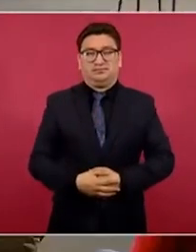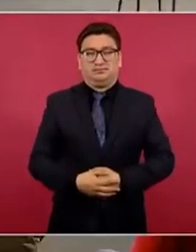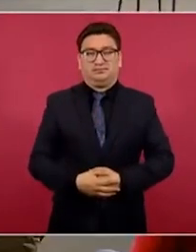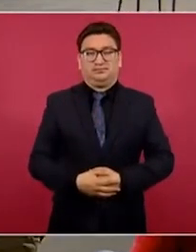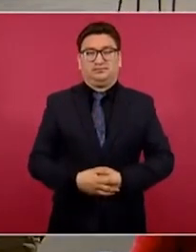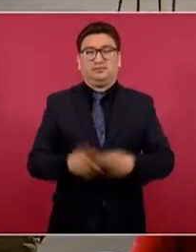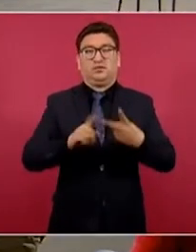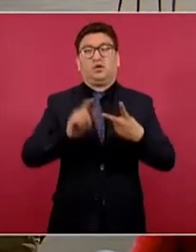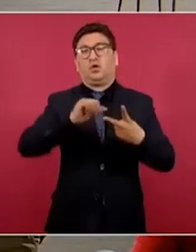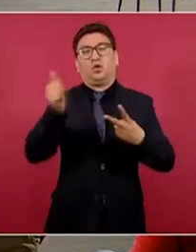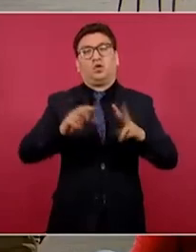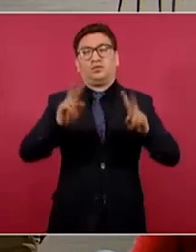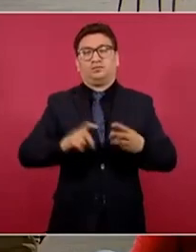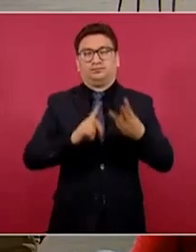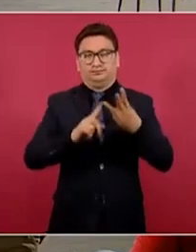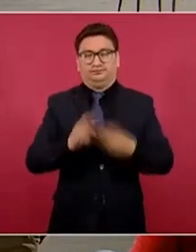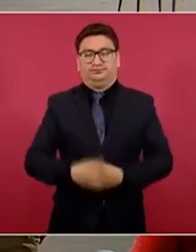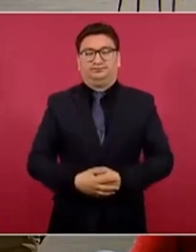Siguiente, por favor.